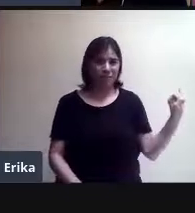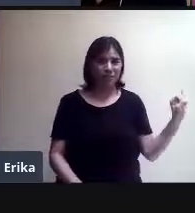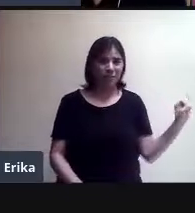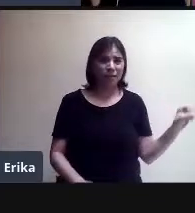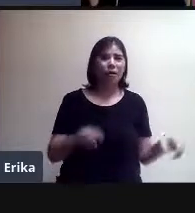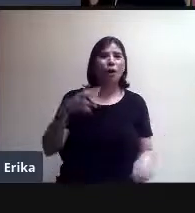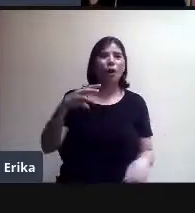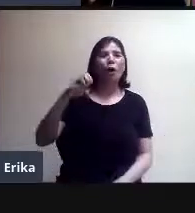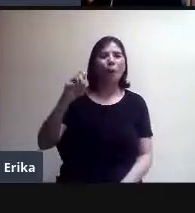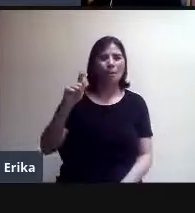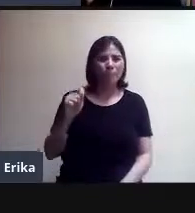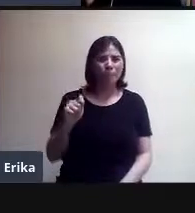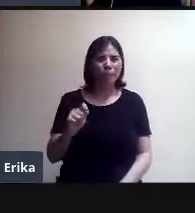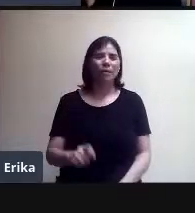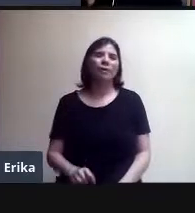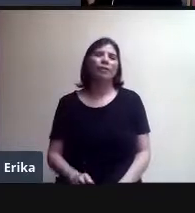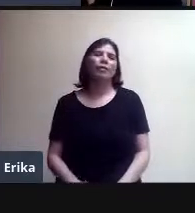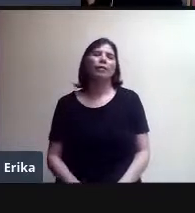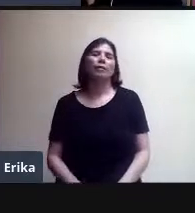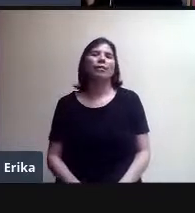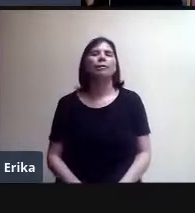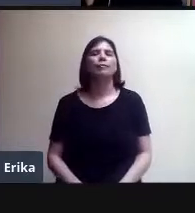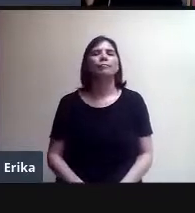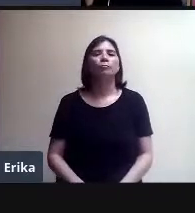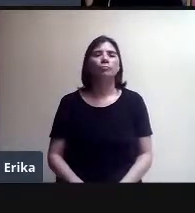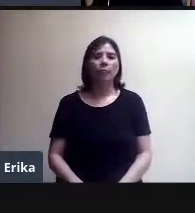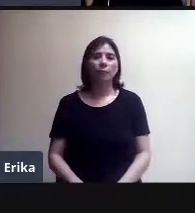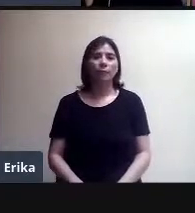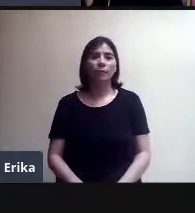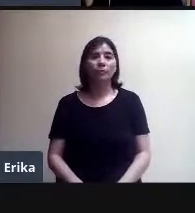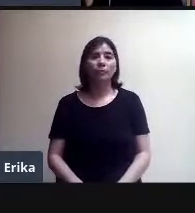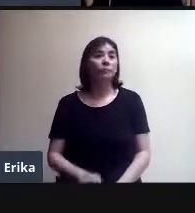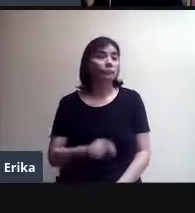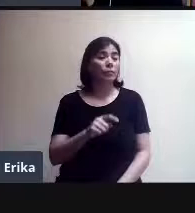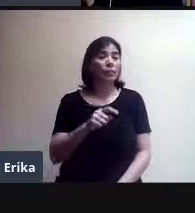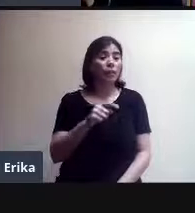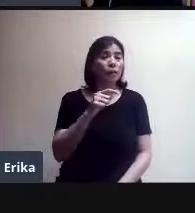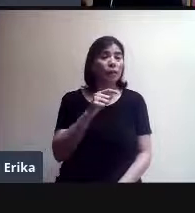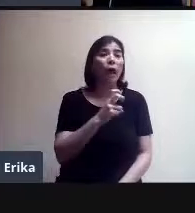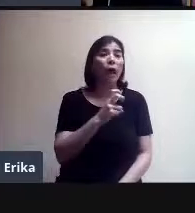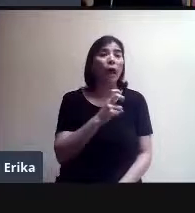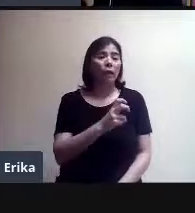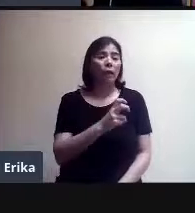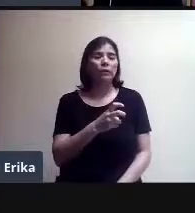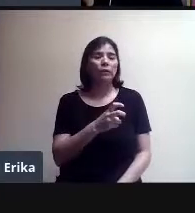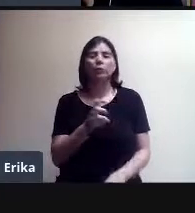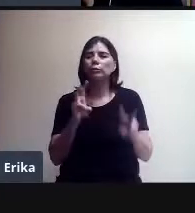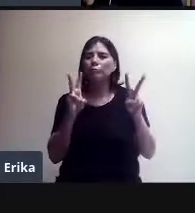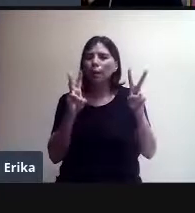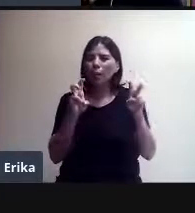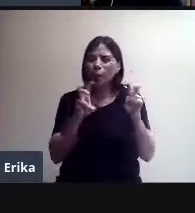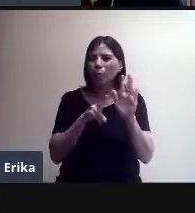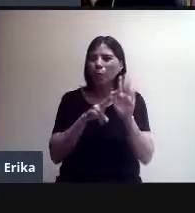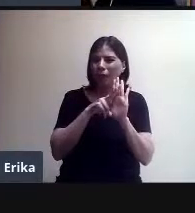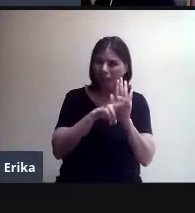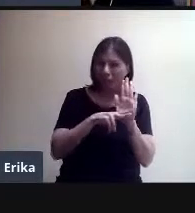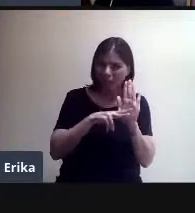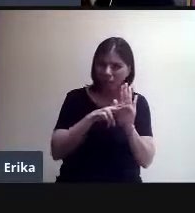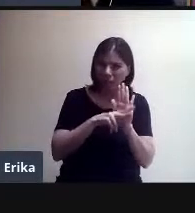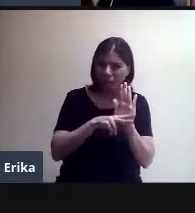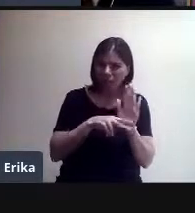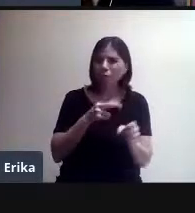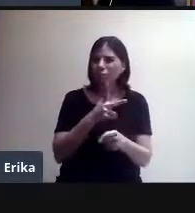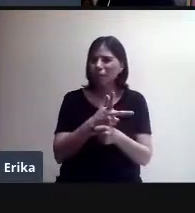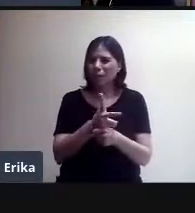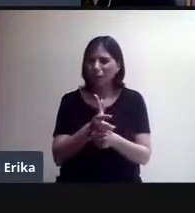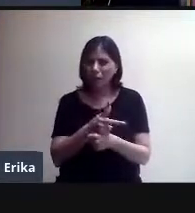Autoridad Educativa Federal. Así se va a llamar el archivo de la grabación. Y también hace un archivo de texto